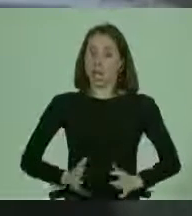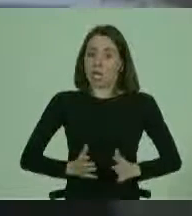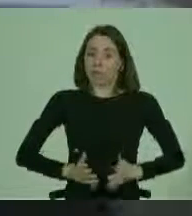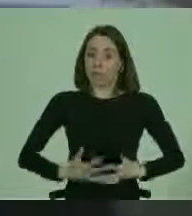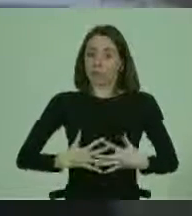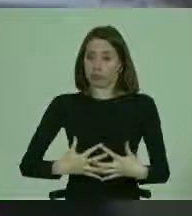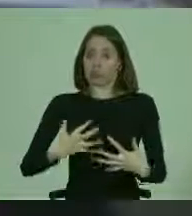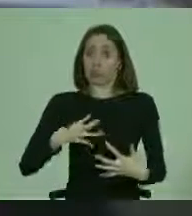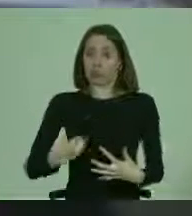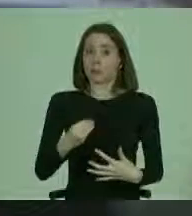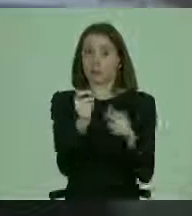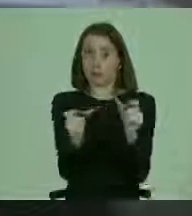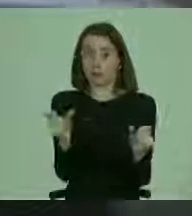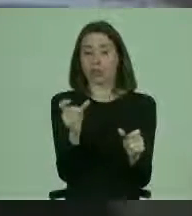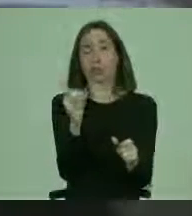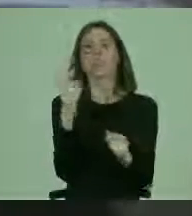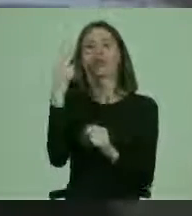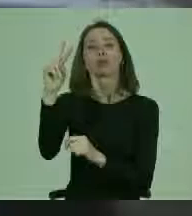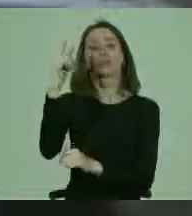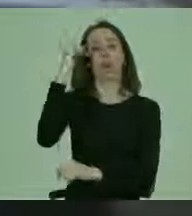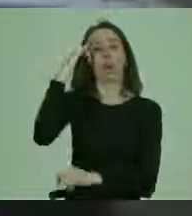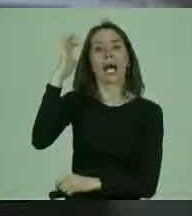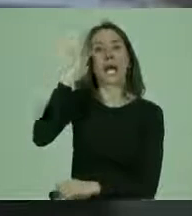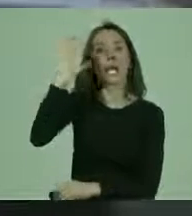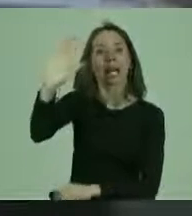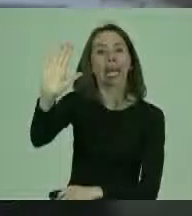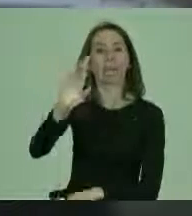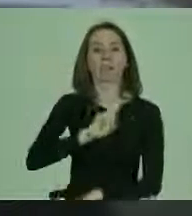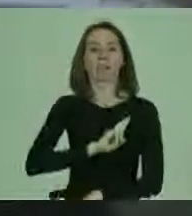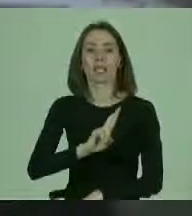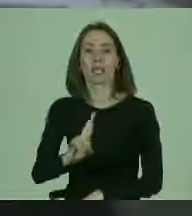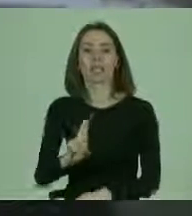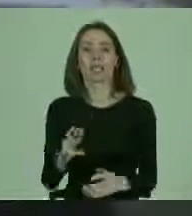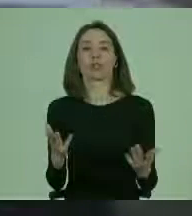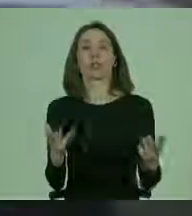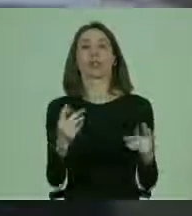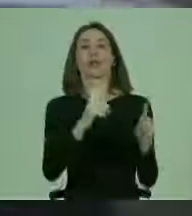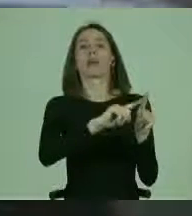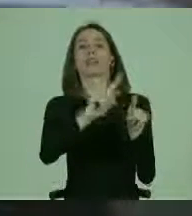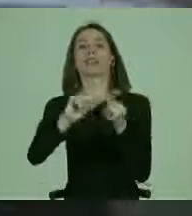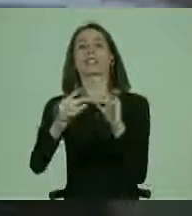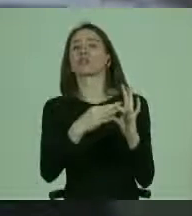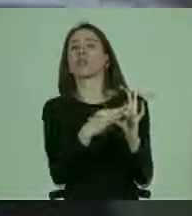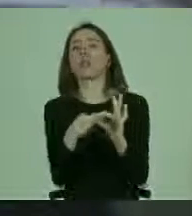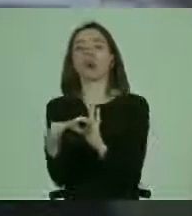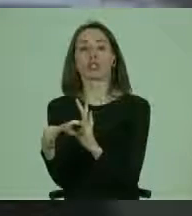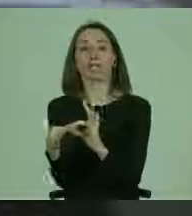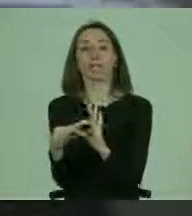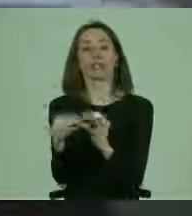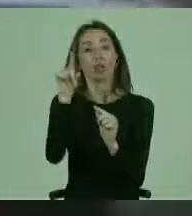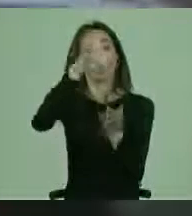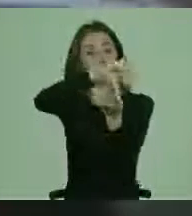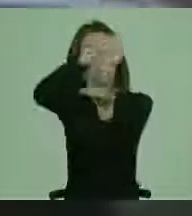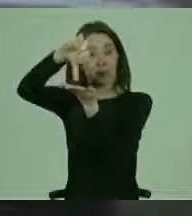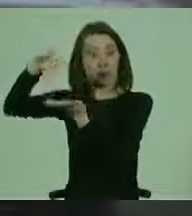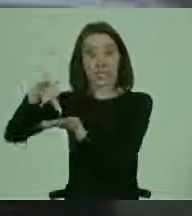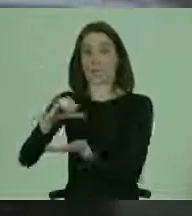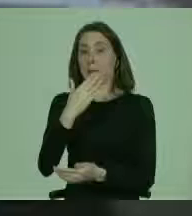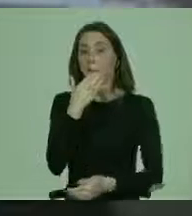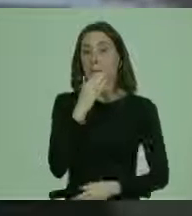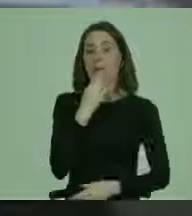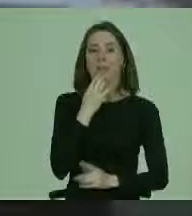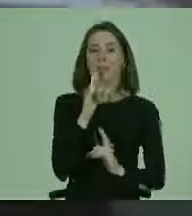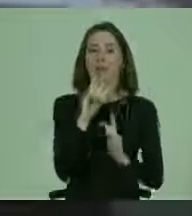discapacidad. Por creencias religiosas, por equis situaciones de diversa índole, preferían no